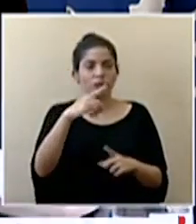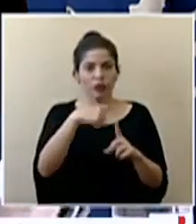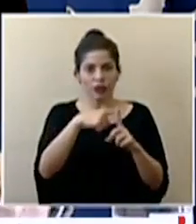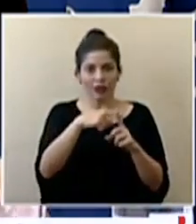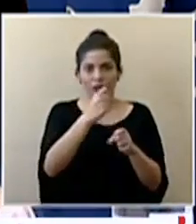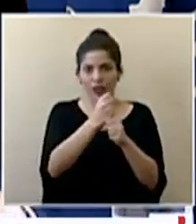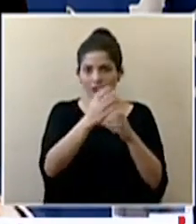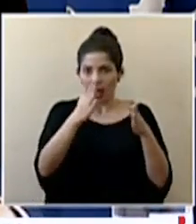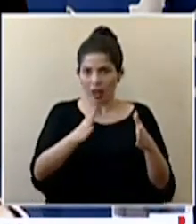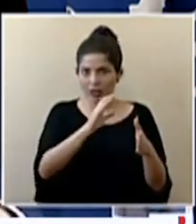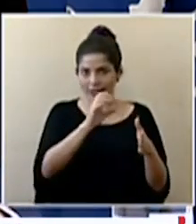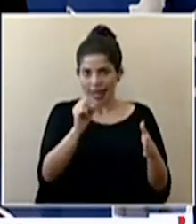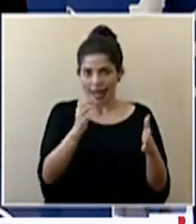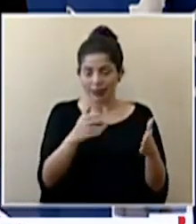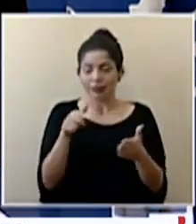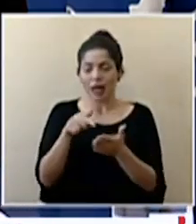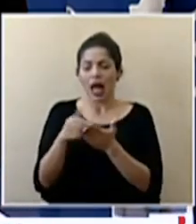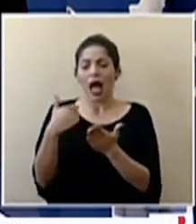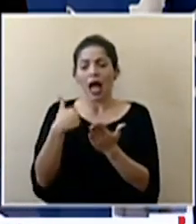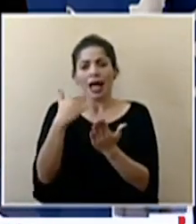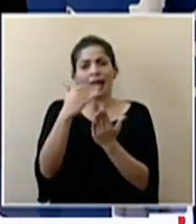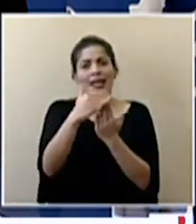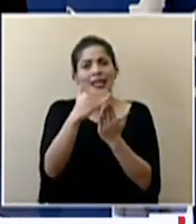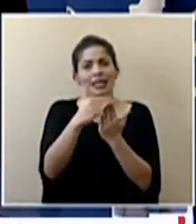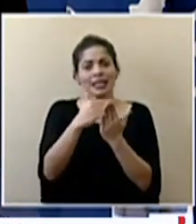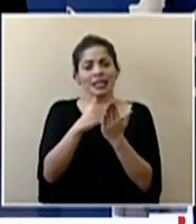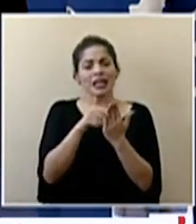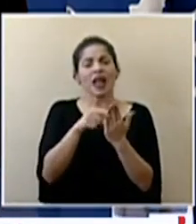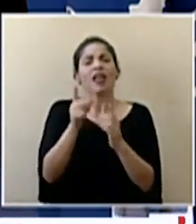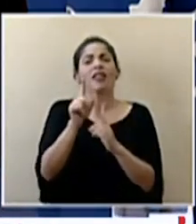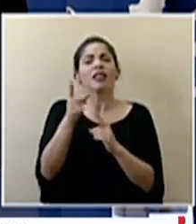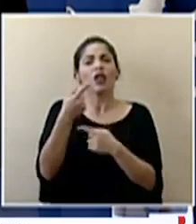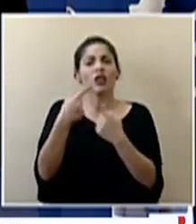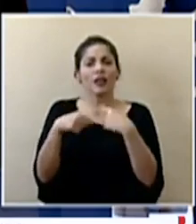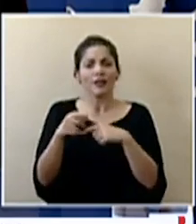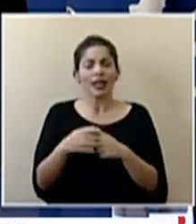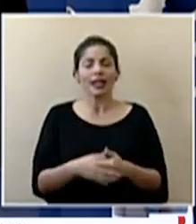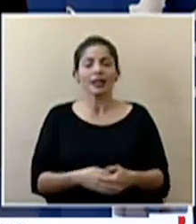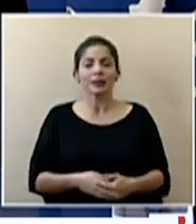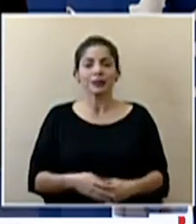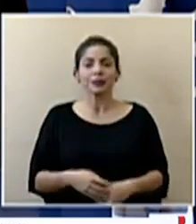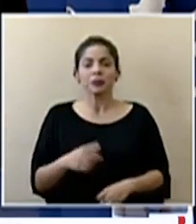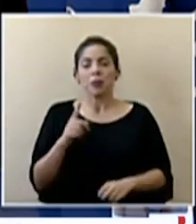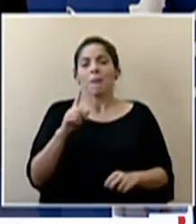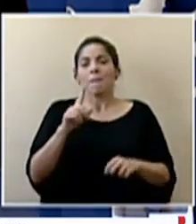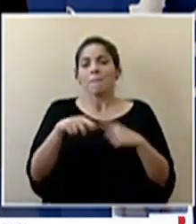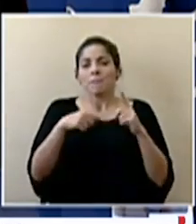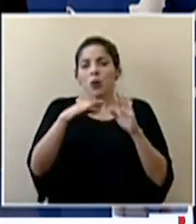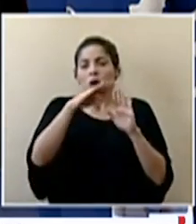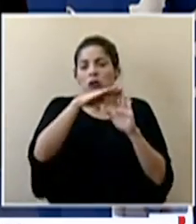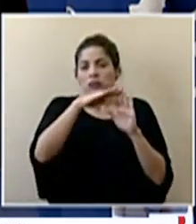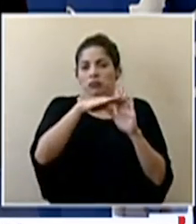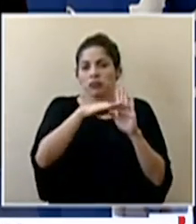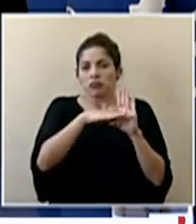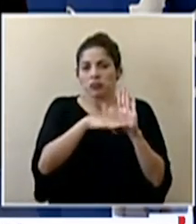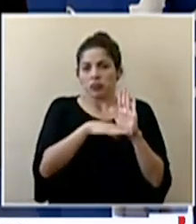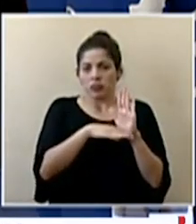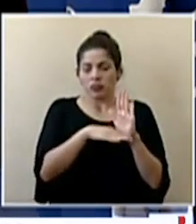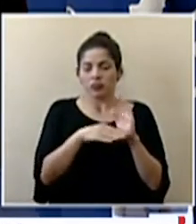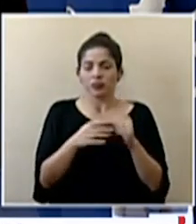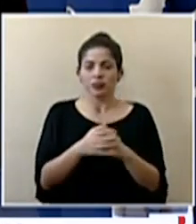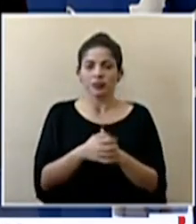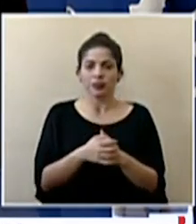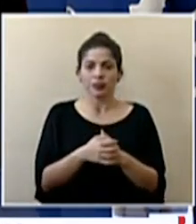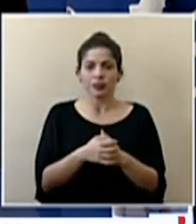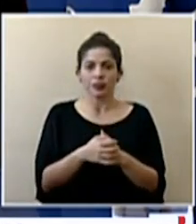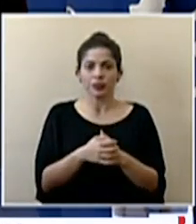tengo el listado de donde vienen los voy a listar de manera